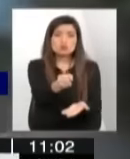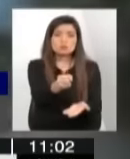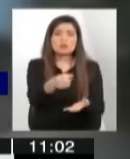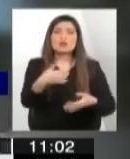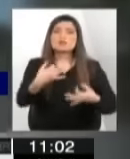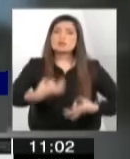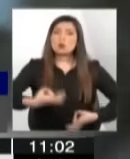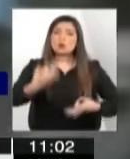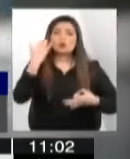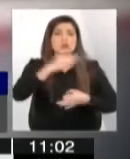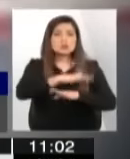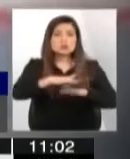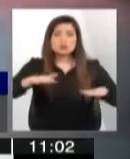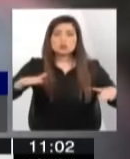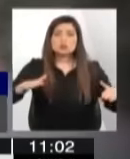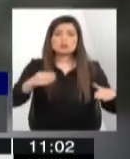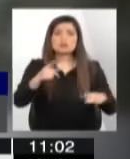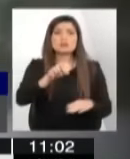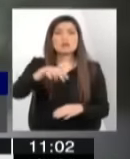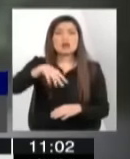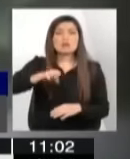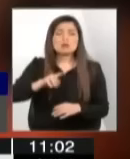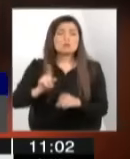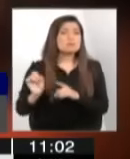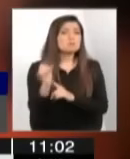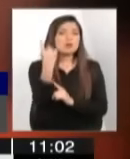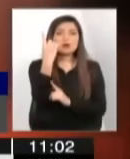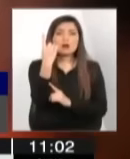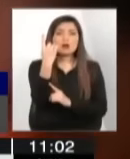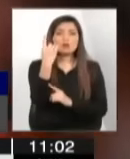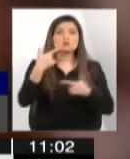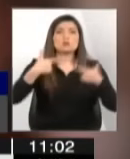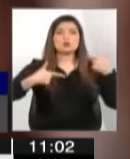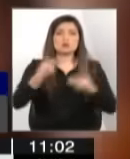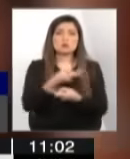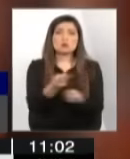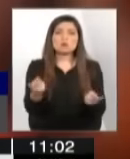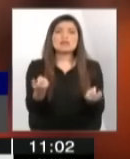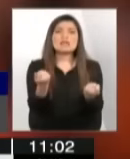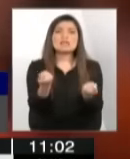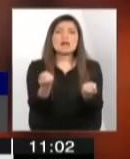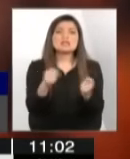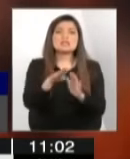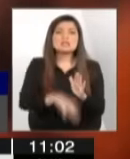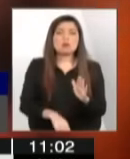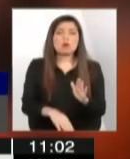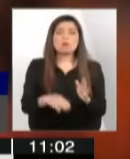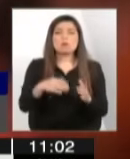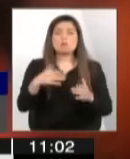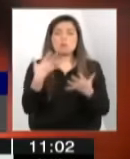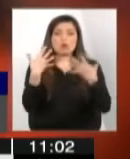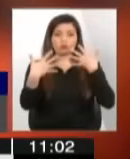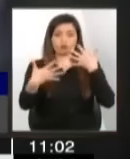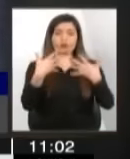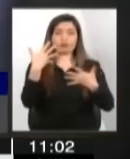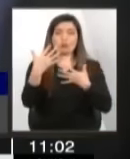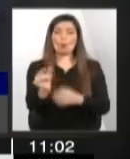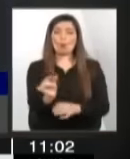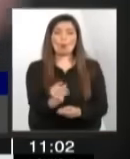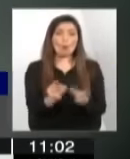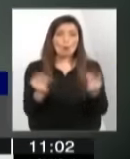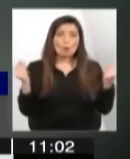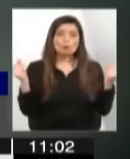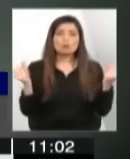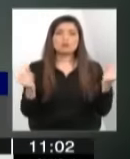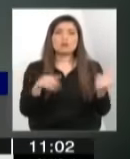serán prioritarios en las prestaciones de las políticas públicas, de manera que dejen de ser invisibles como lo han sido hasta ahora. Se crearán